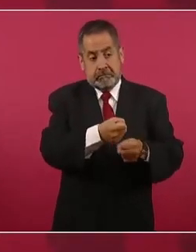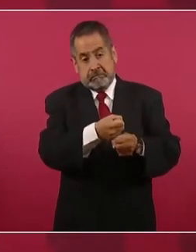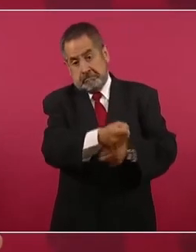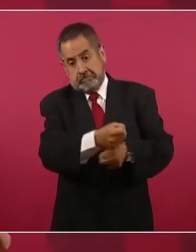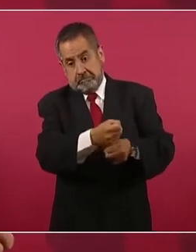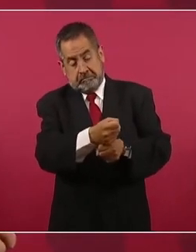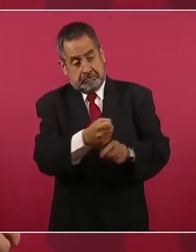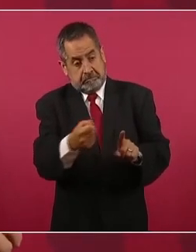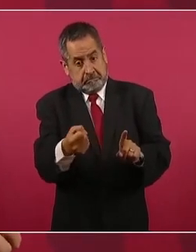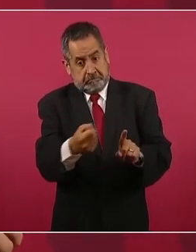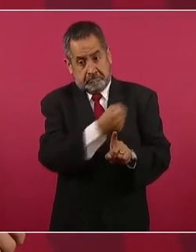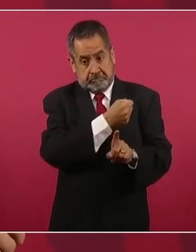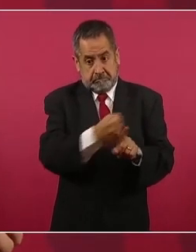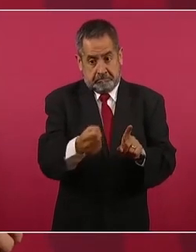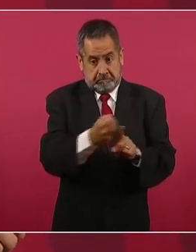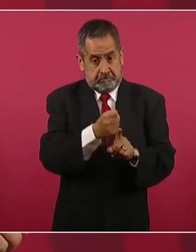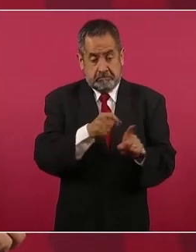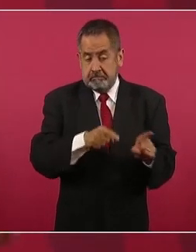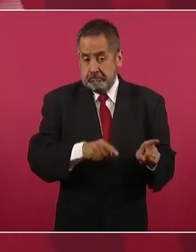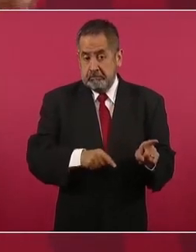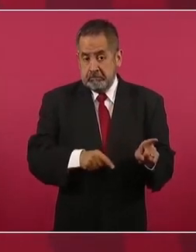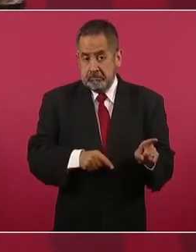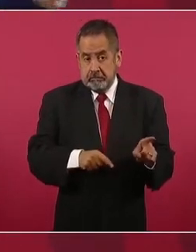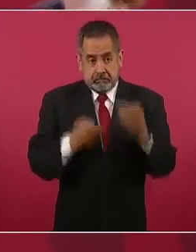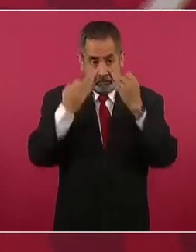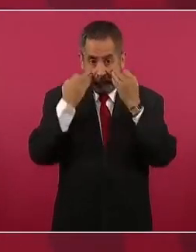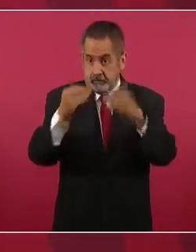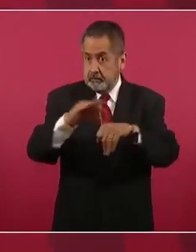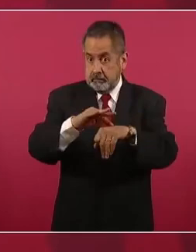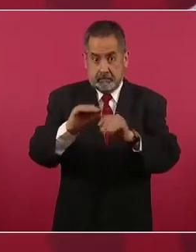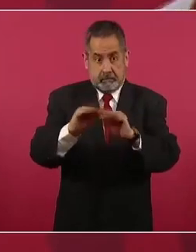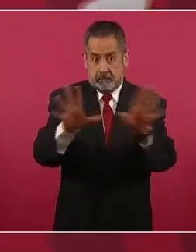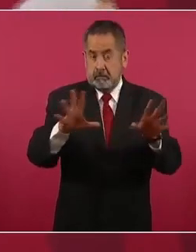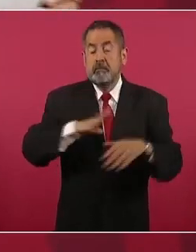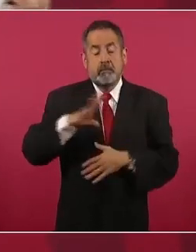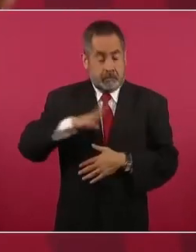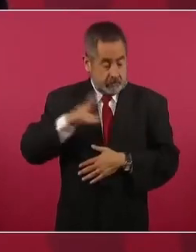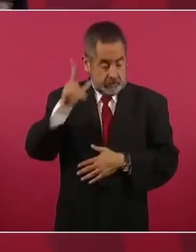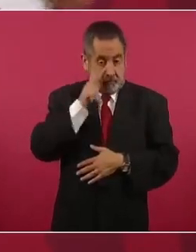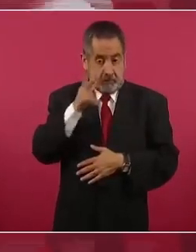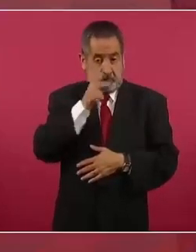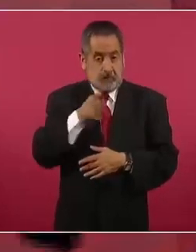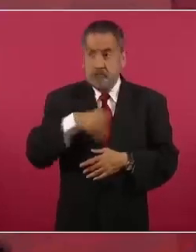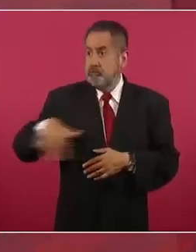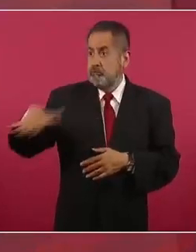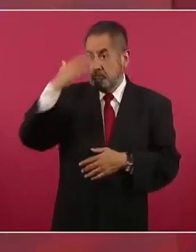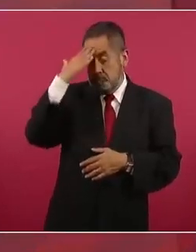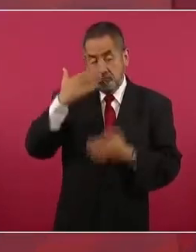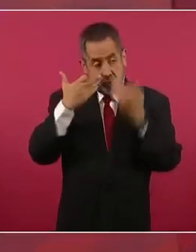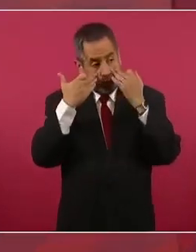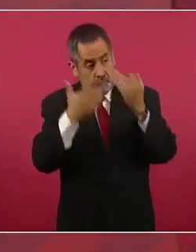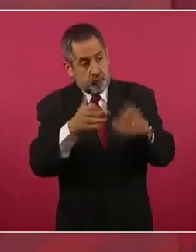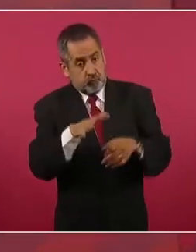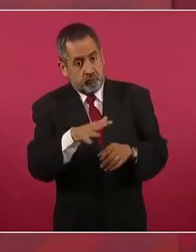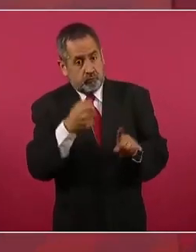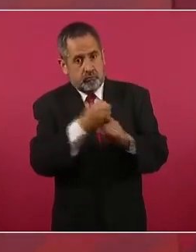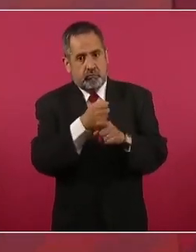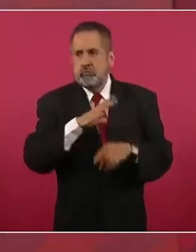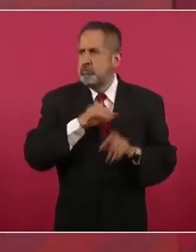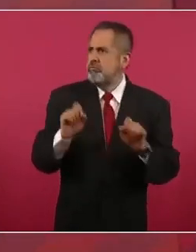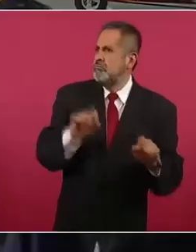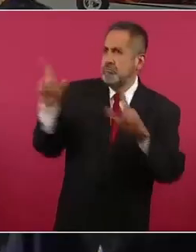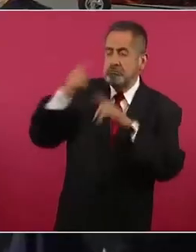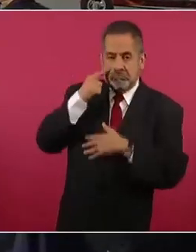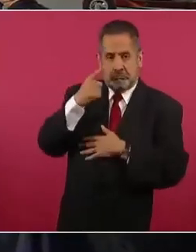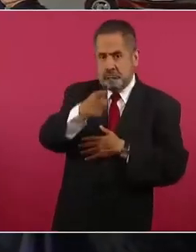es evidente, o sea, es de dominio público, hasta la podríamos poner